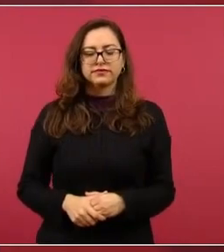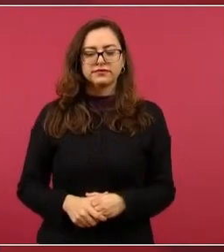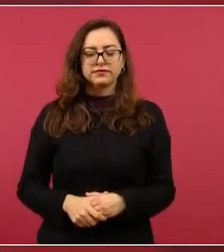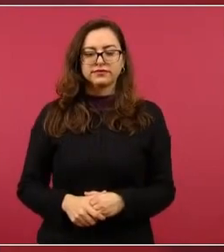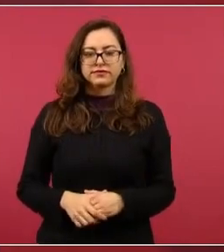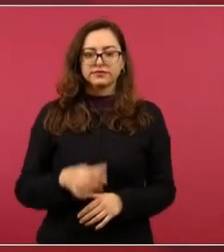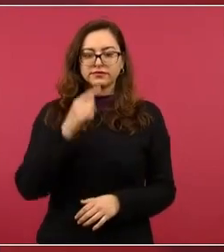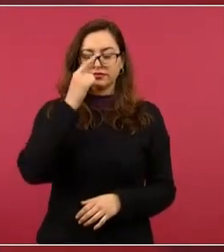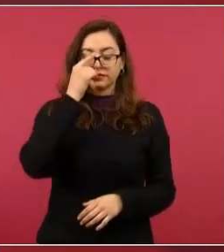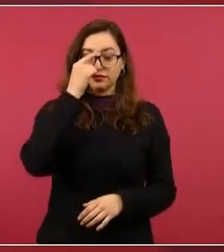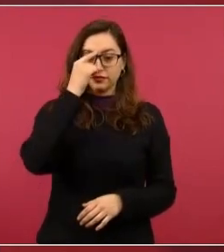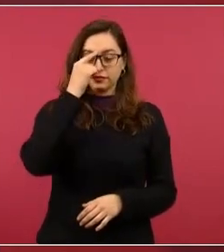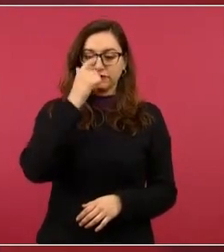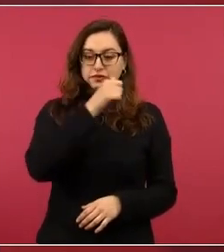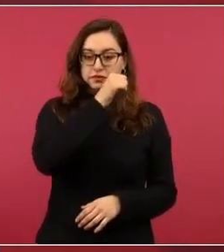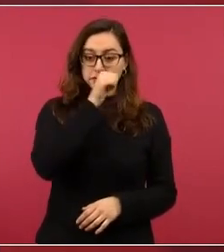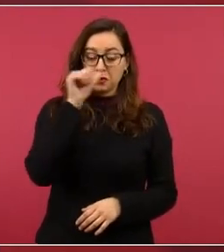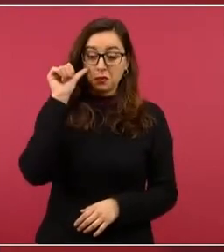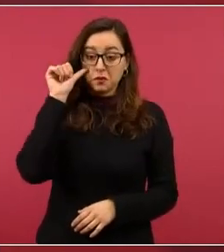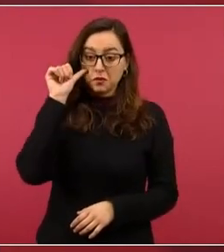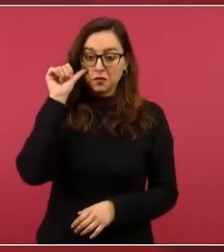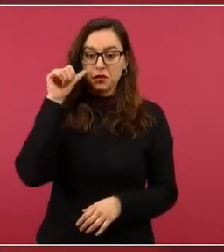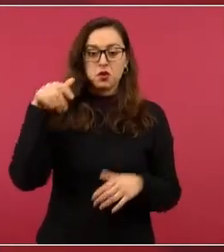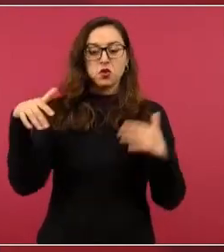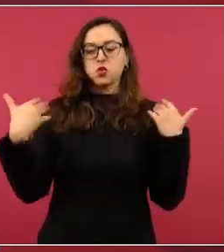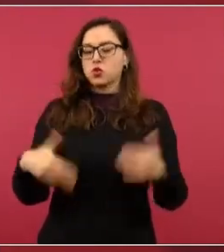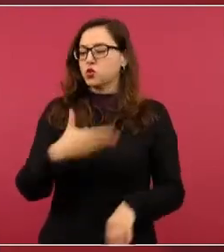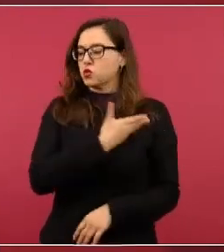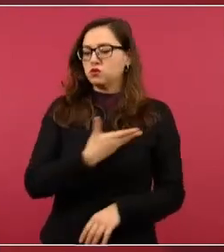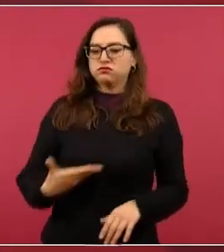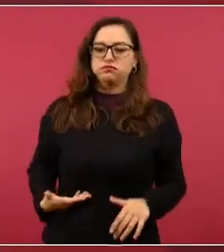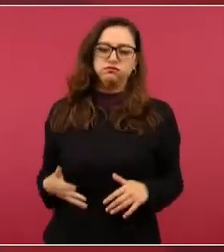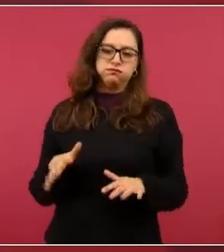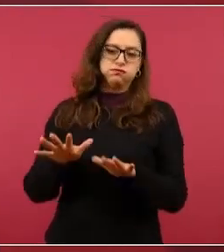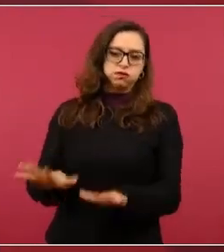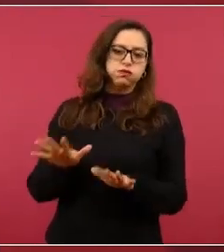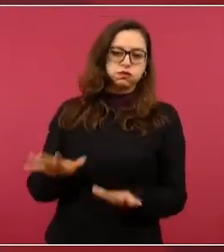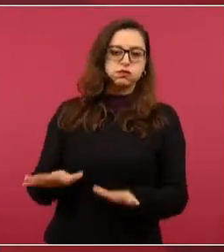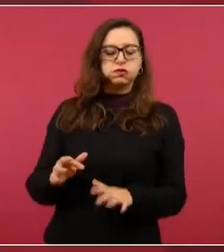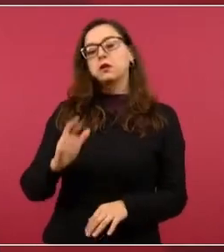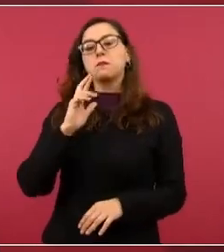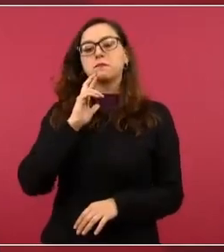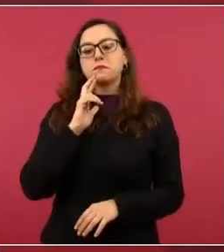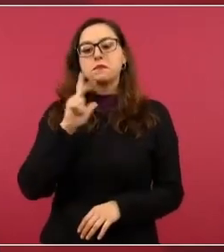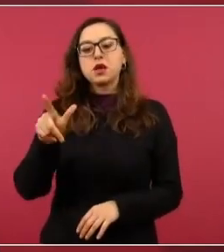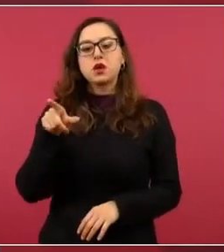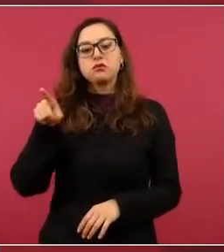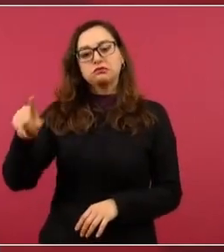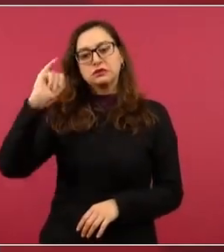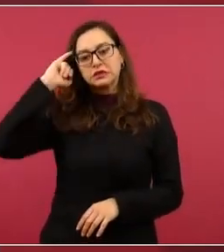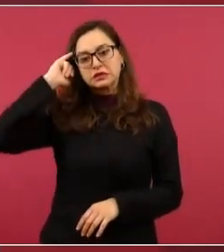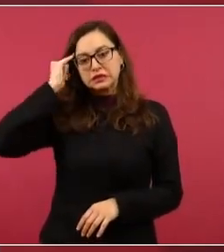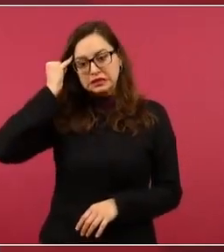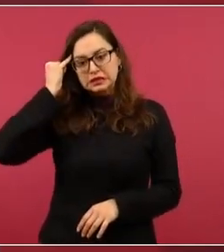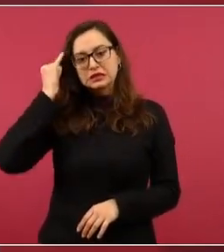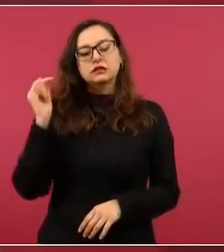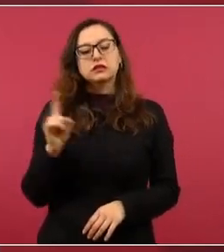Benito Juárez, el mejor presidente de México, indígena, zapoteco.